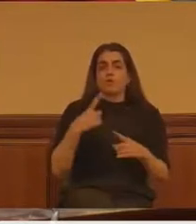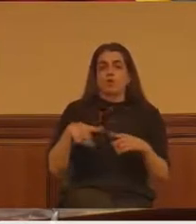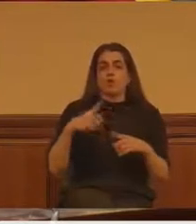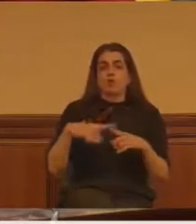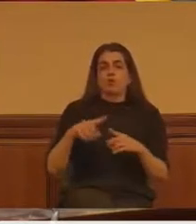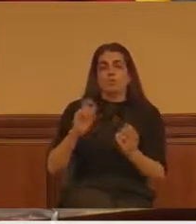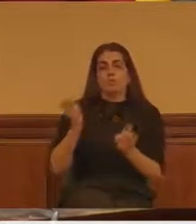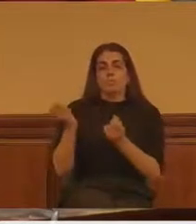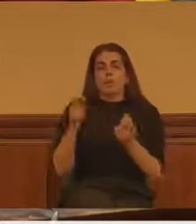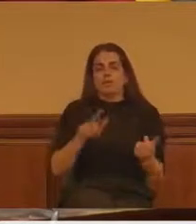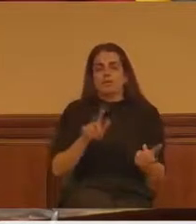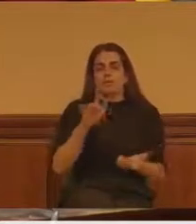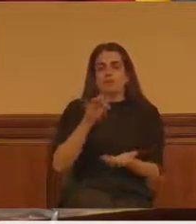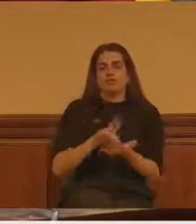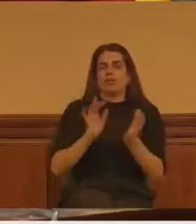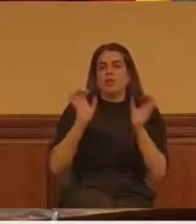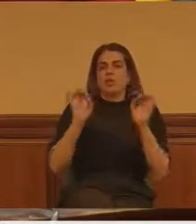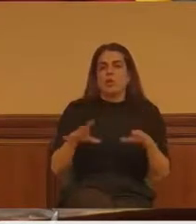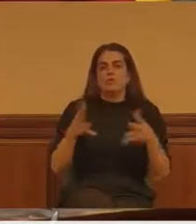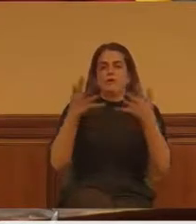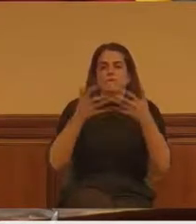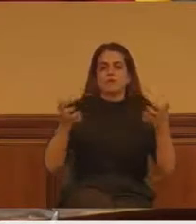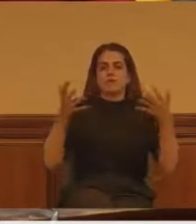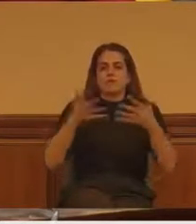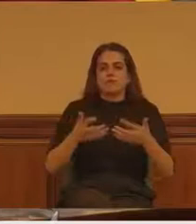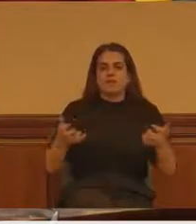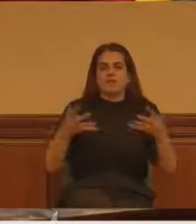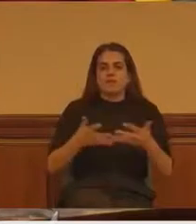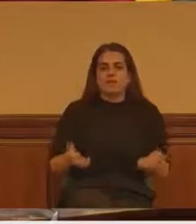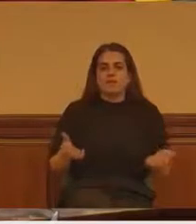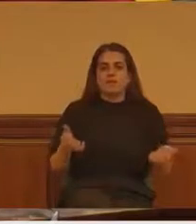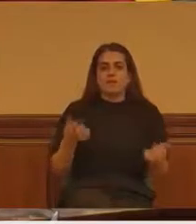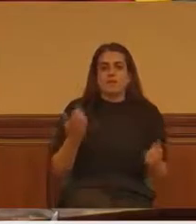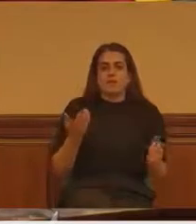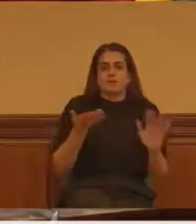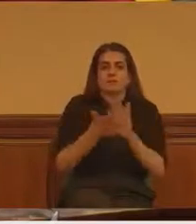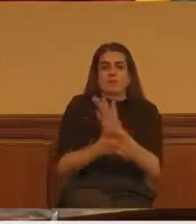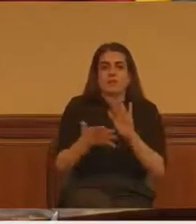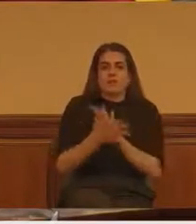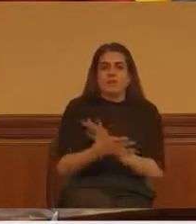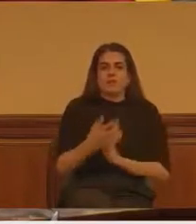seguir reproduciendo frases desagradables. Pero, además,